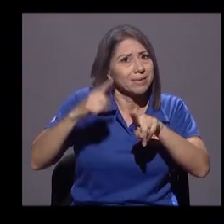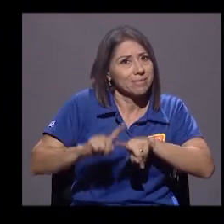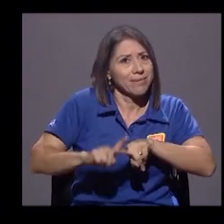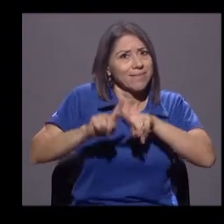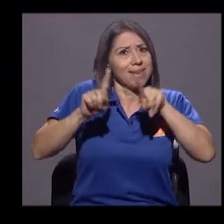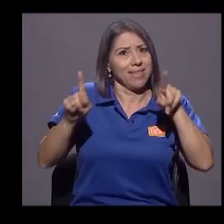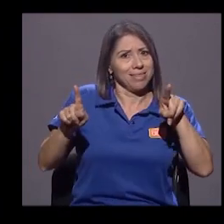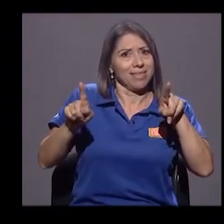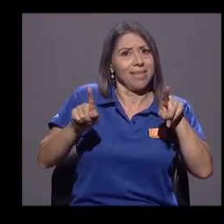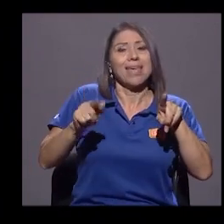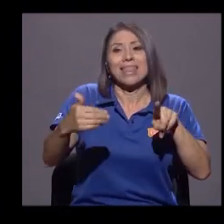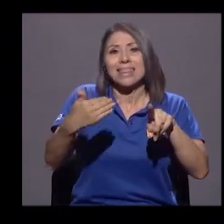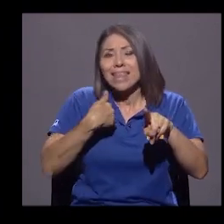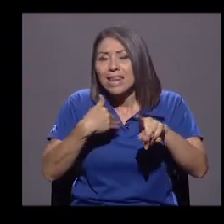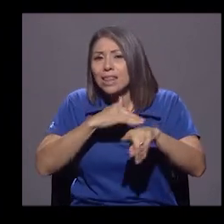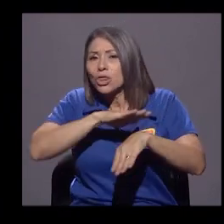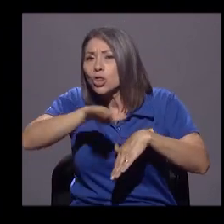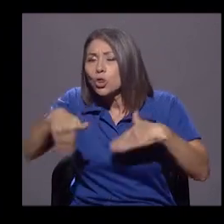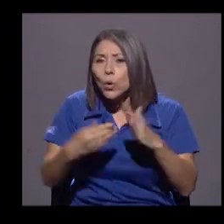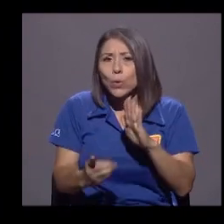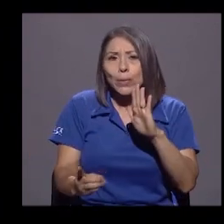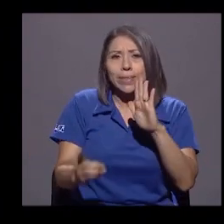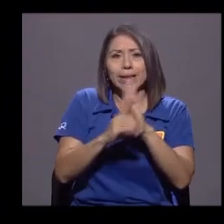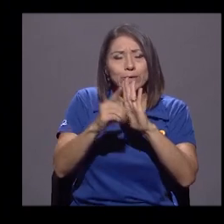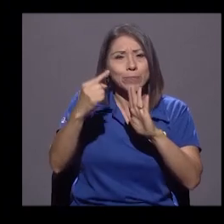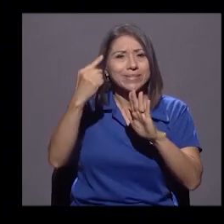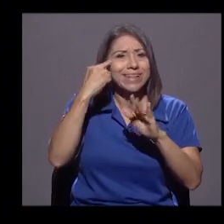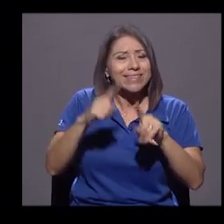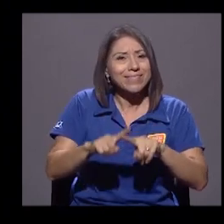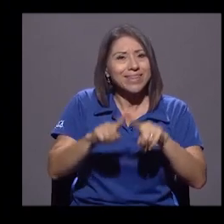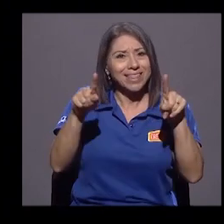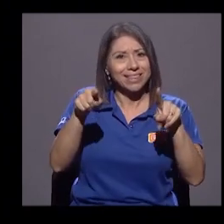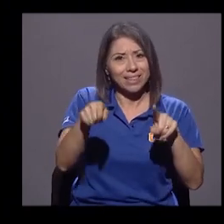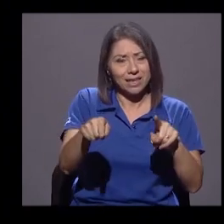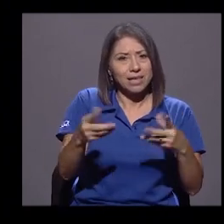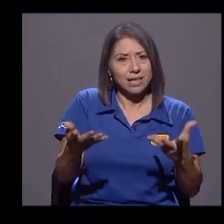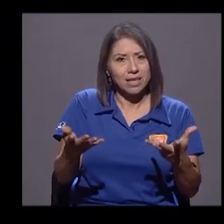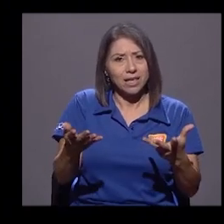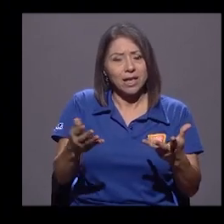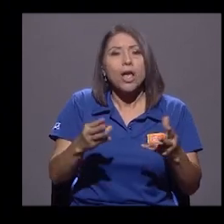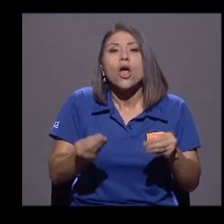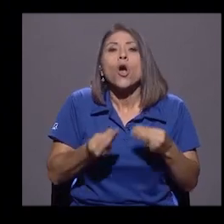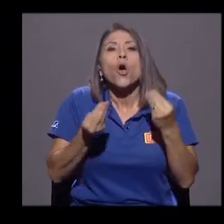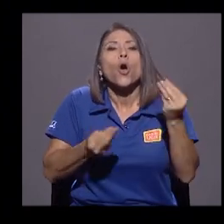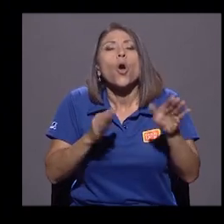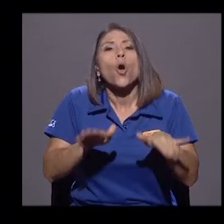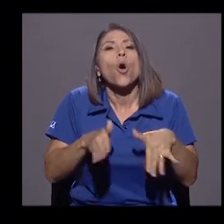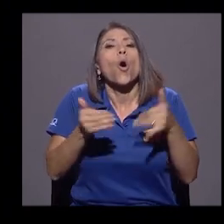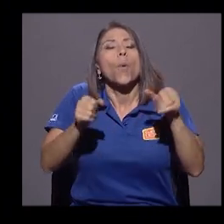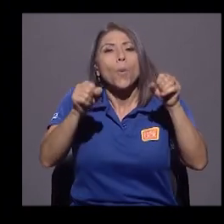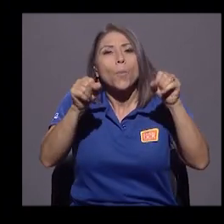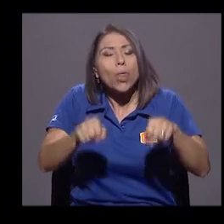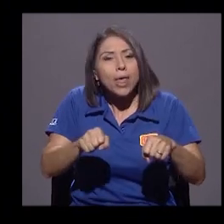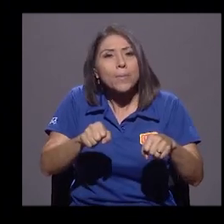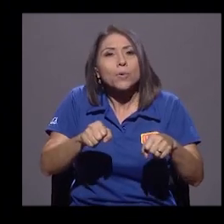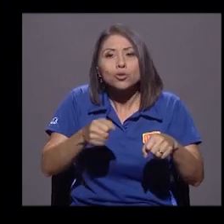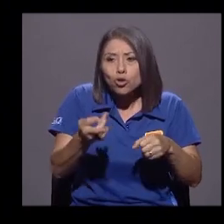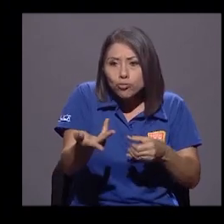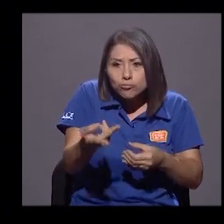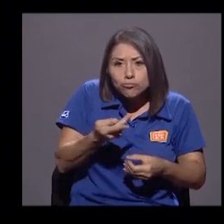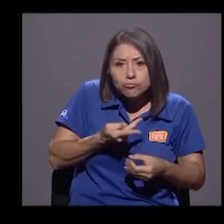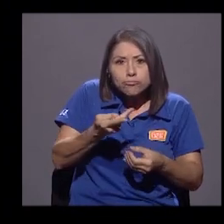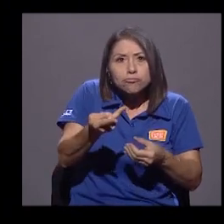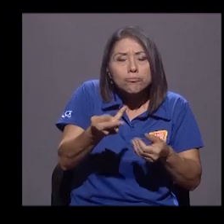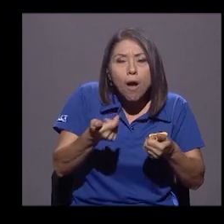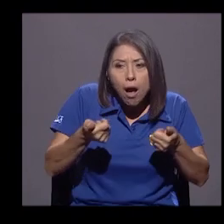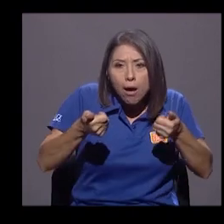todo el derecho a pensar diferente? ¿Y cómo encontramos puntos de encuentro que nos vinculen